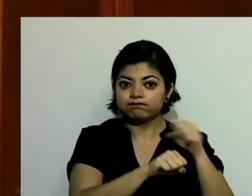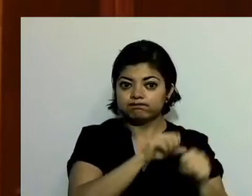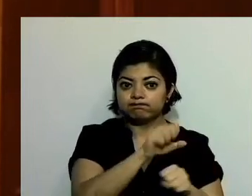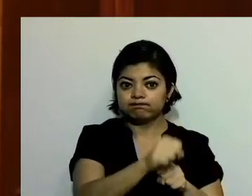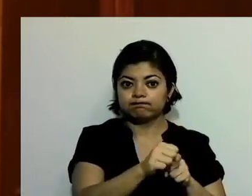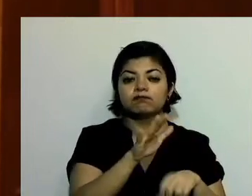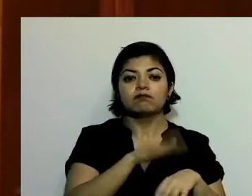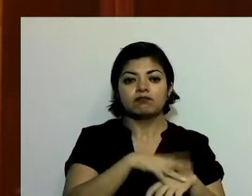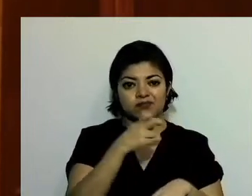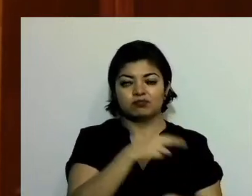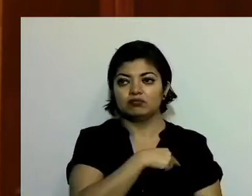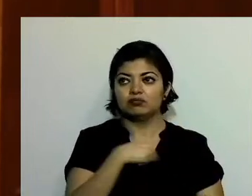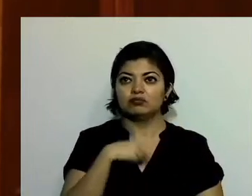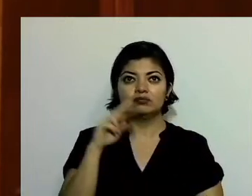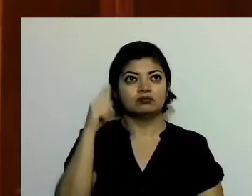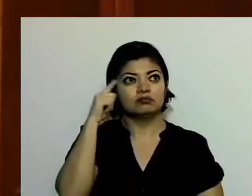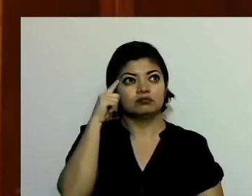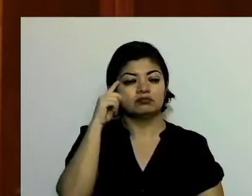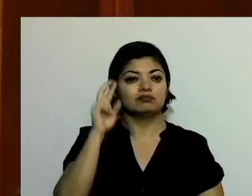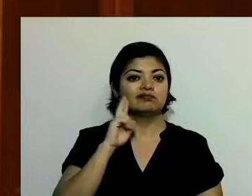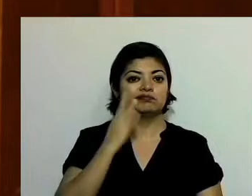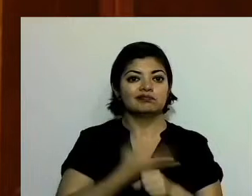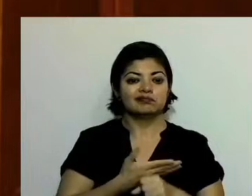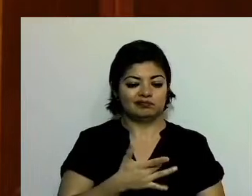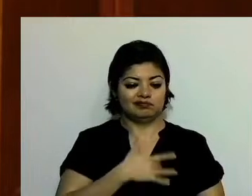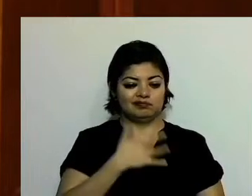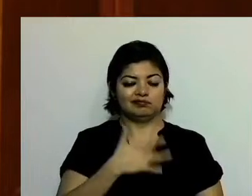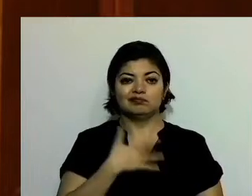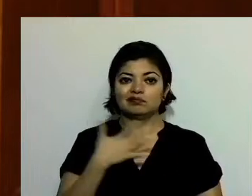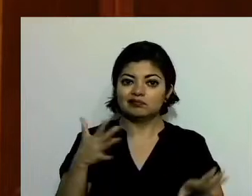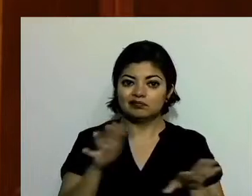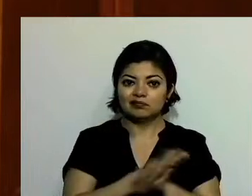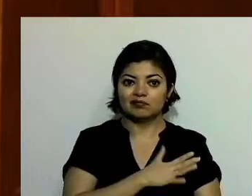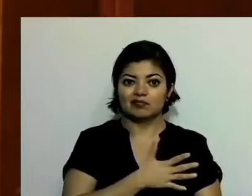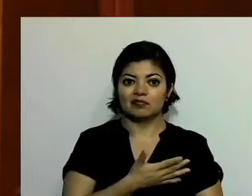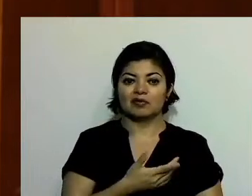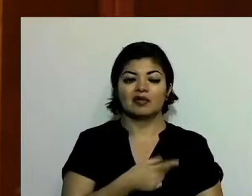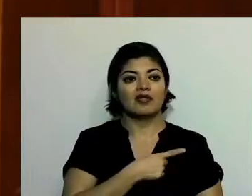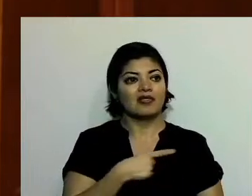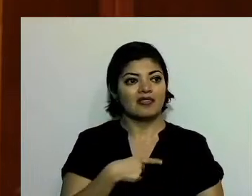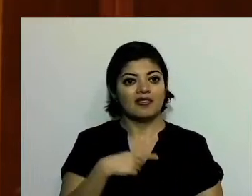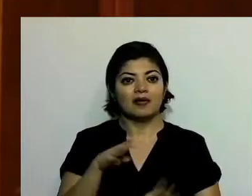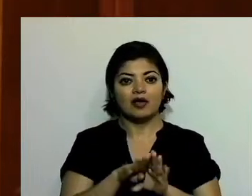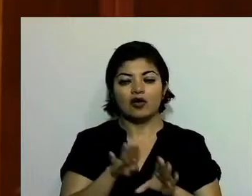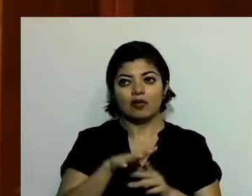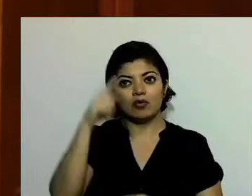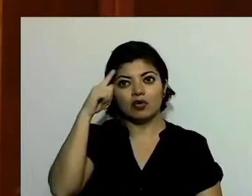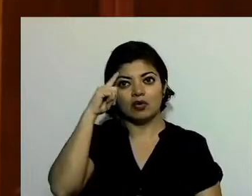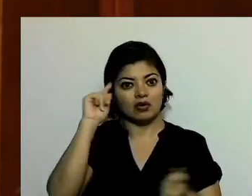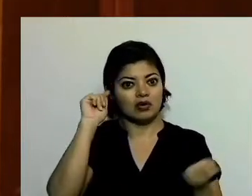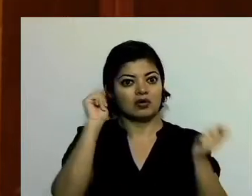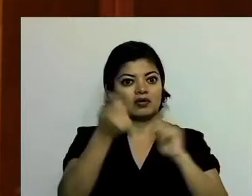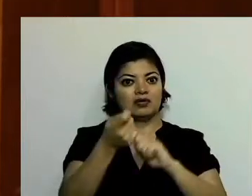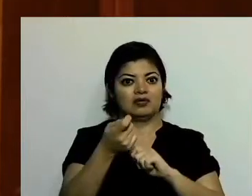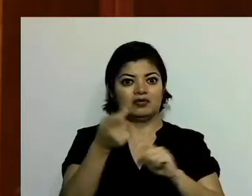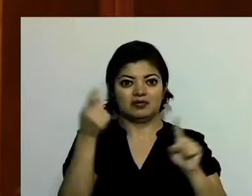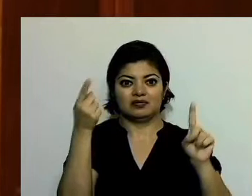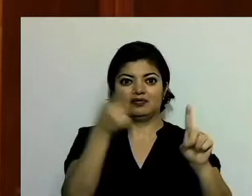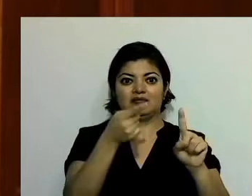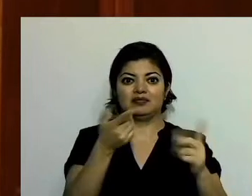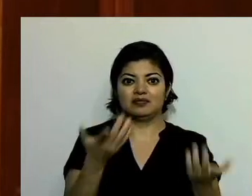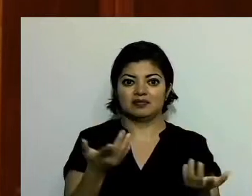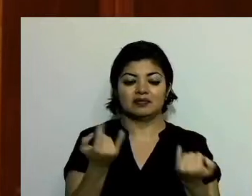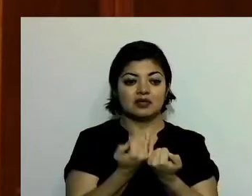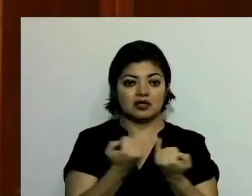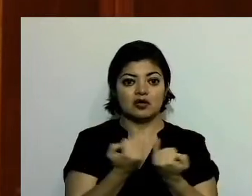eso estamos obligados a darle sentido, darle orientación y también darle,